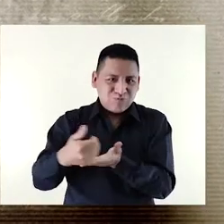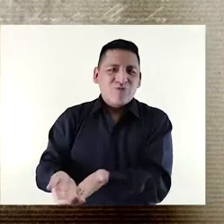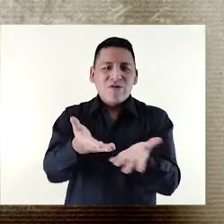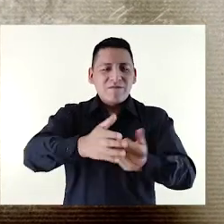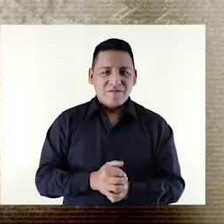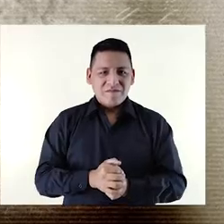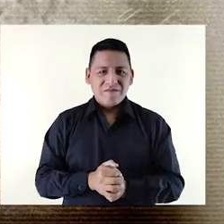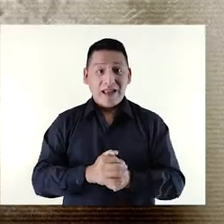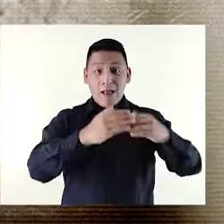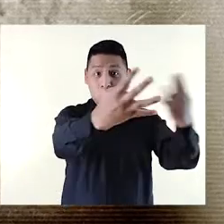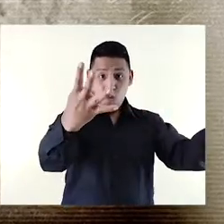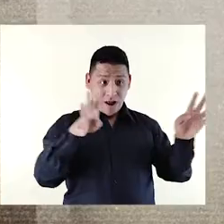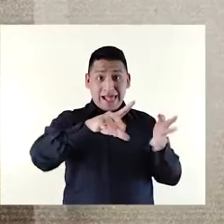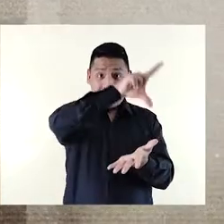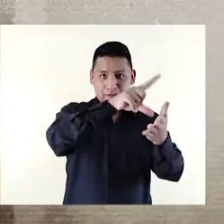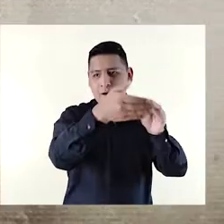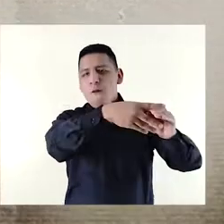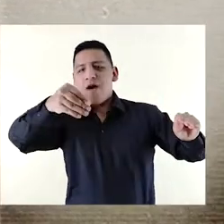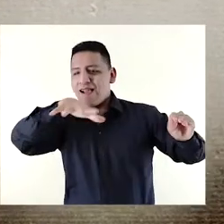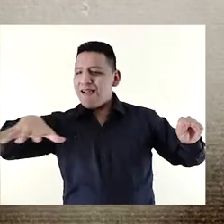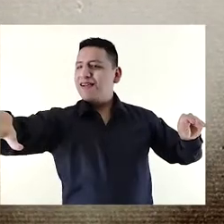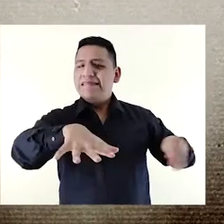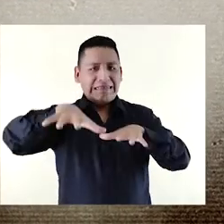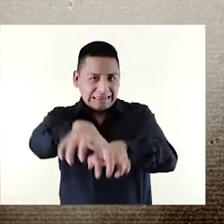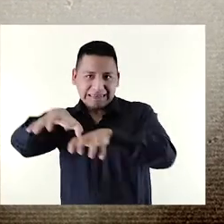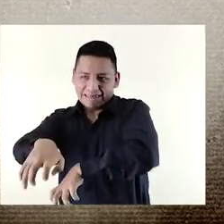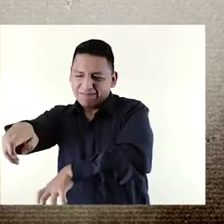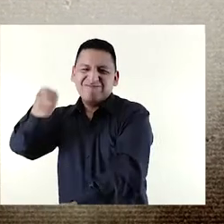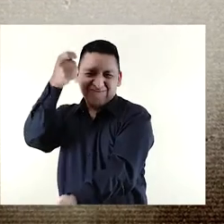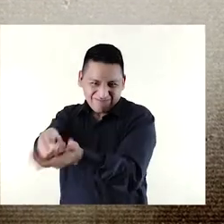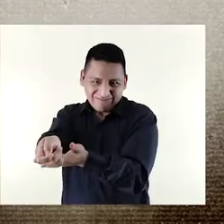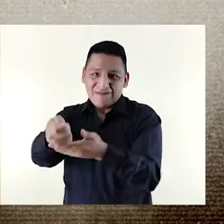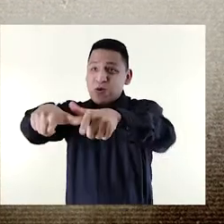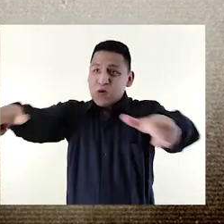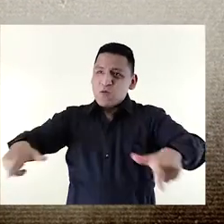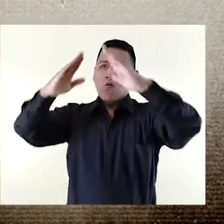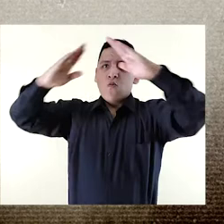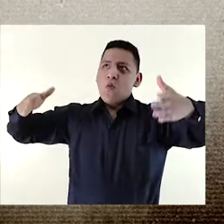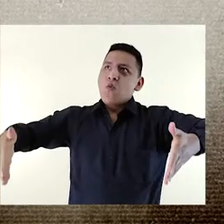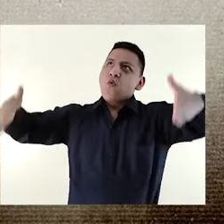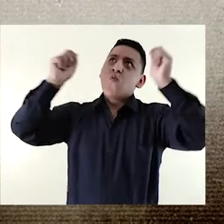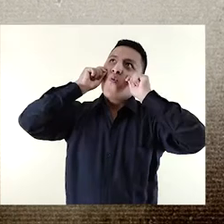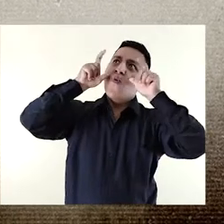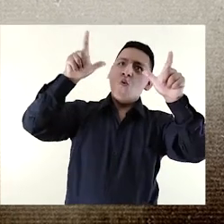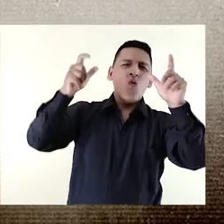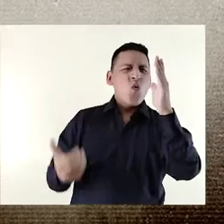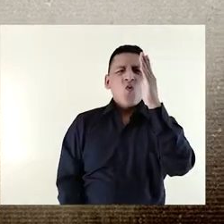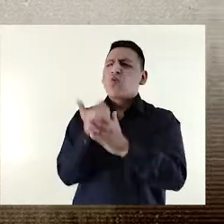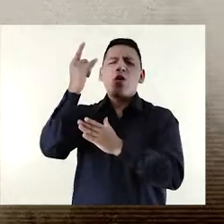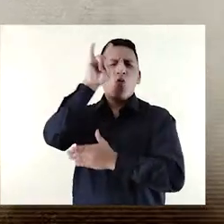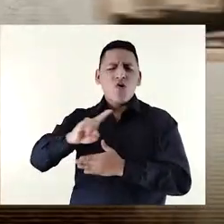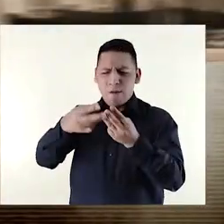espacio fuera de las murallas de Lima, un lugar de chacras que se expropiaron para ser no solo un edificio impactante con el nuevo material